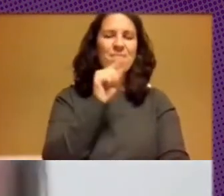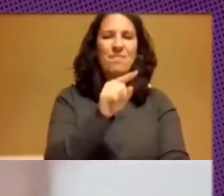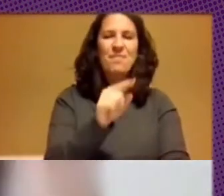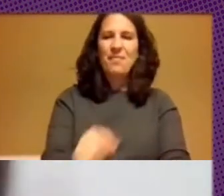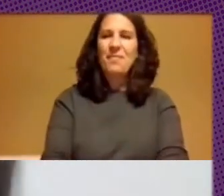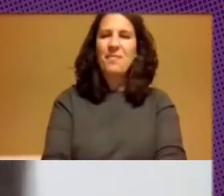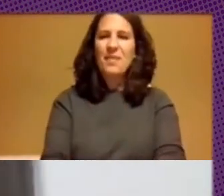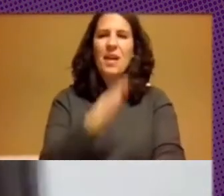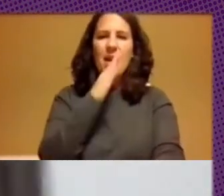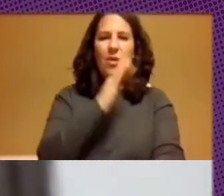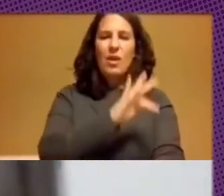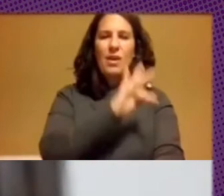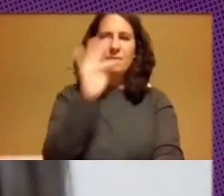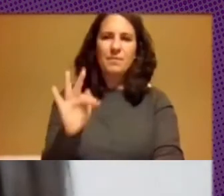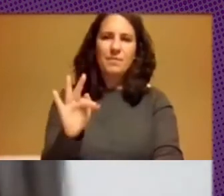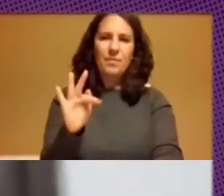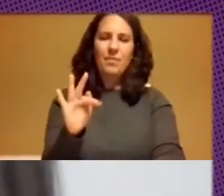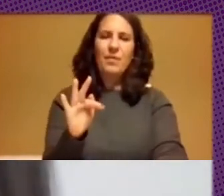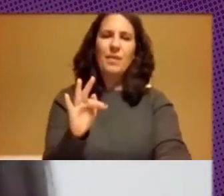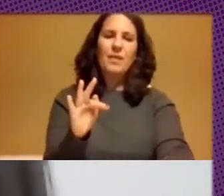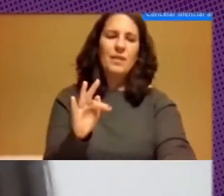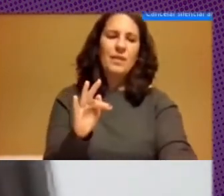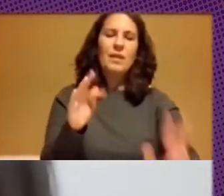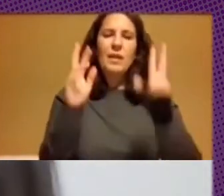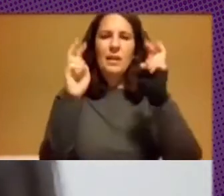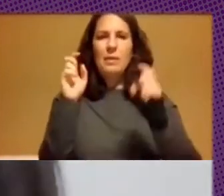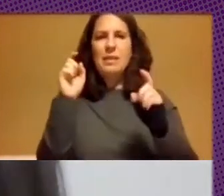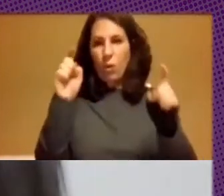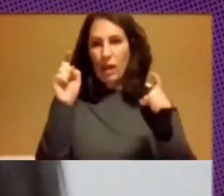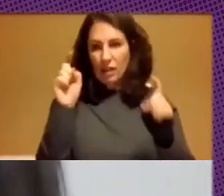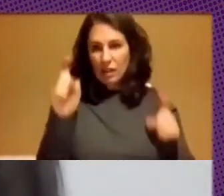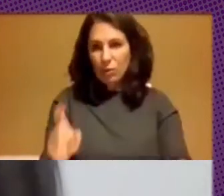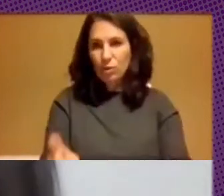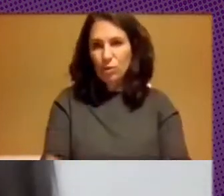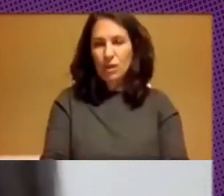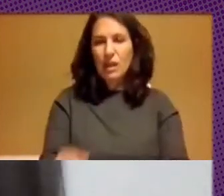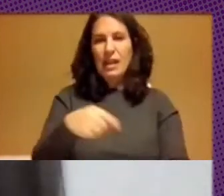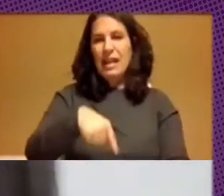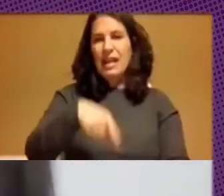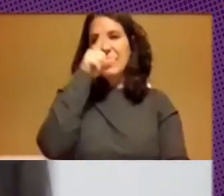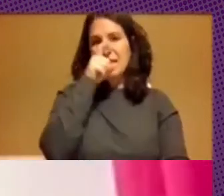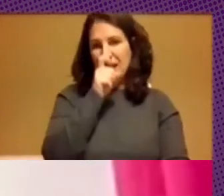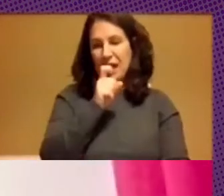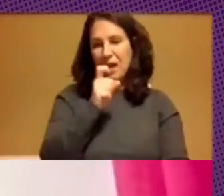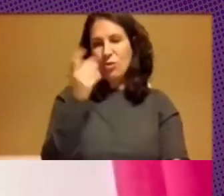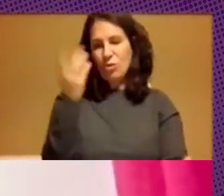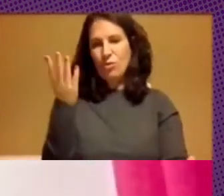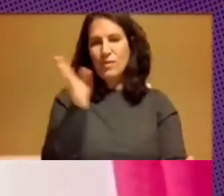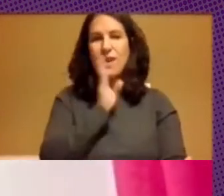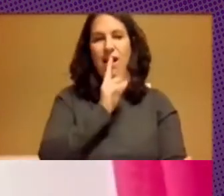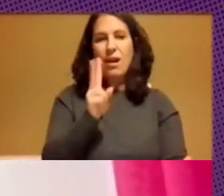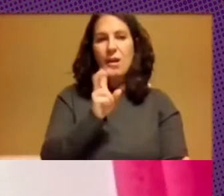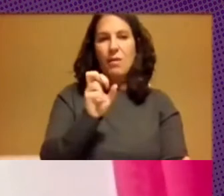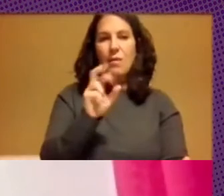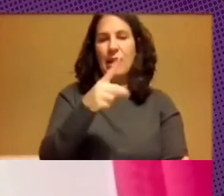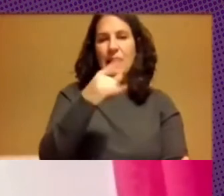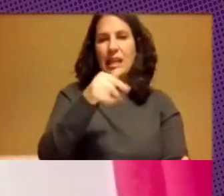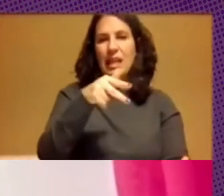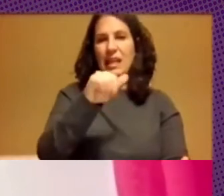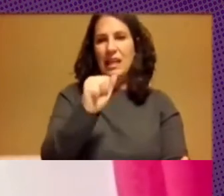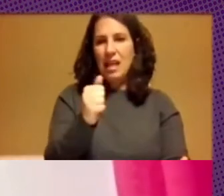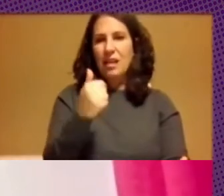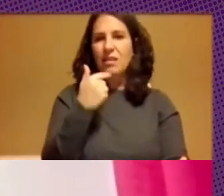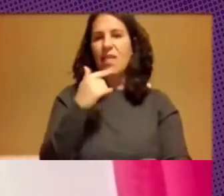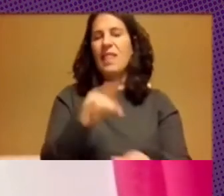a continuación y siguiendo con temas educativos que bueno en este año desde luego como contaba Virginia la